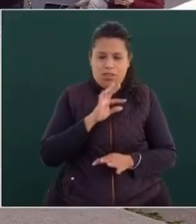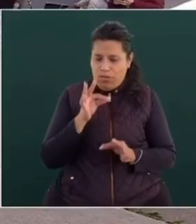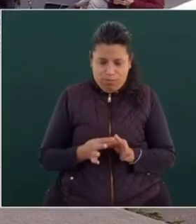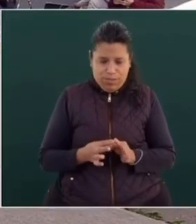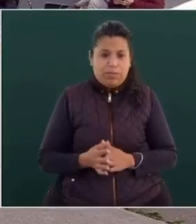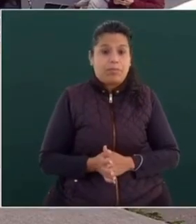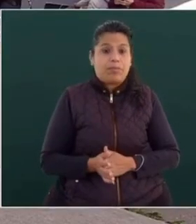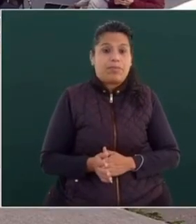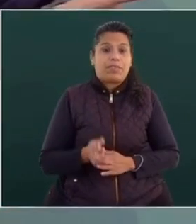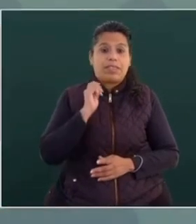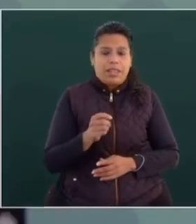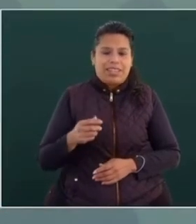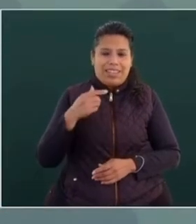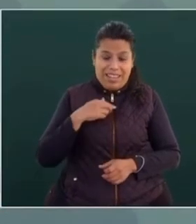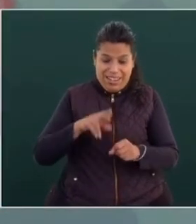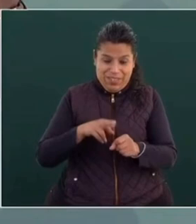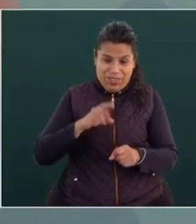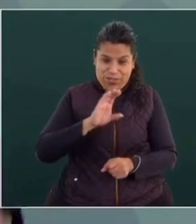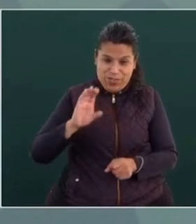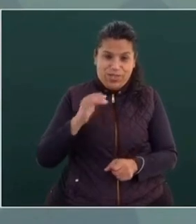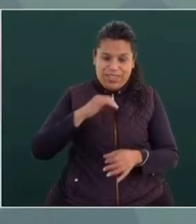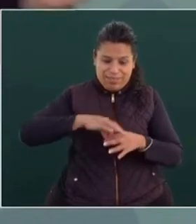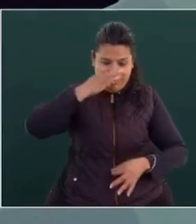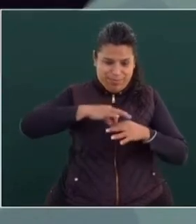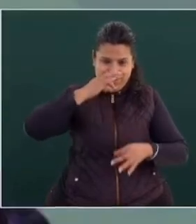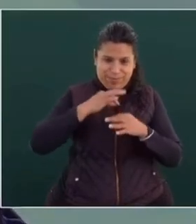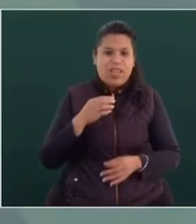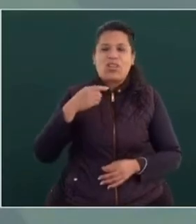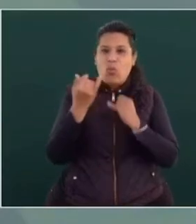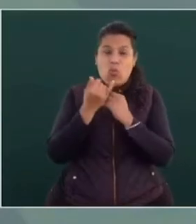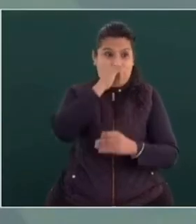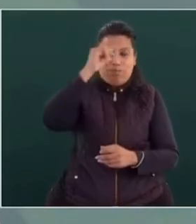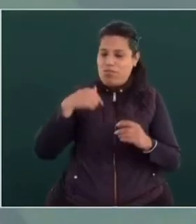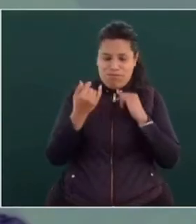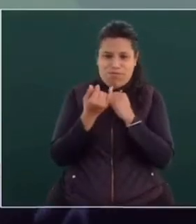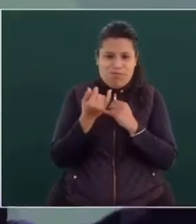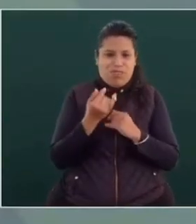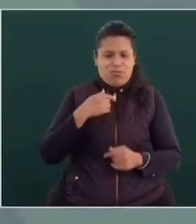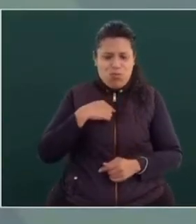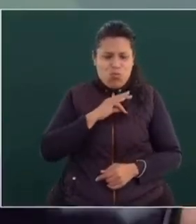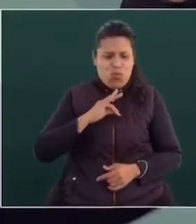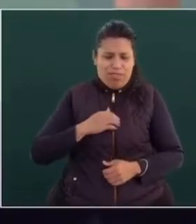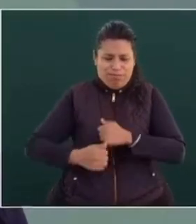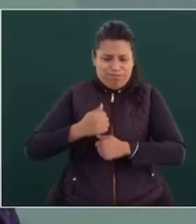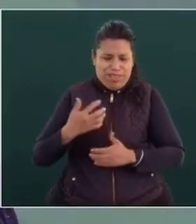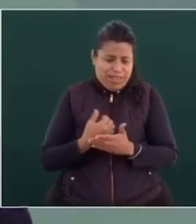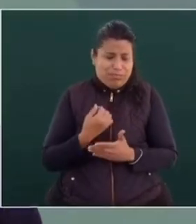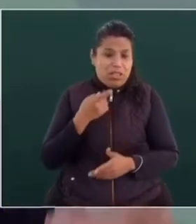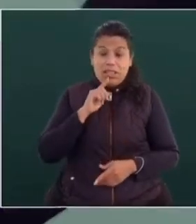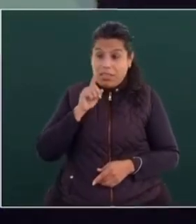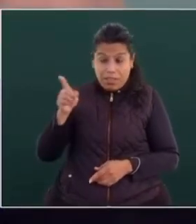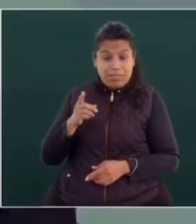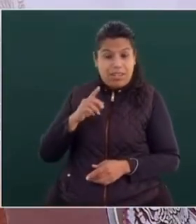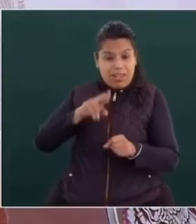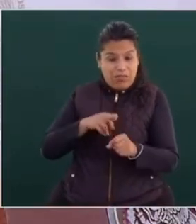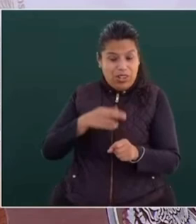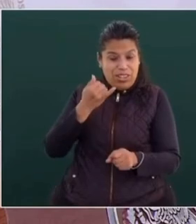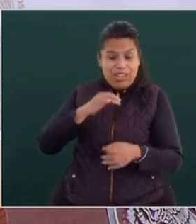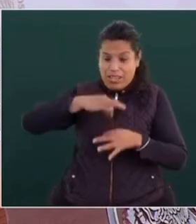Manuel. Le vamos a ganar a los refrescos y a las papitas. ¿Cómo no? Si ellos pueden llevar